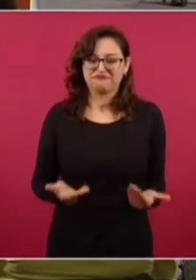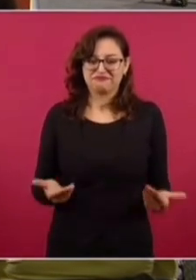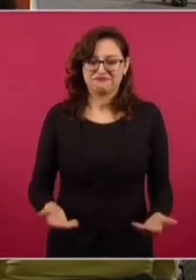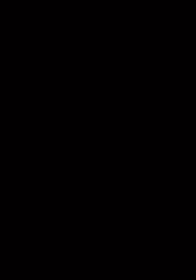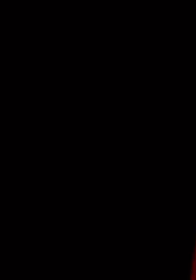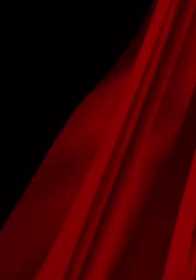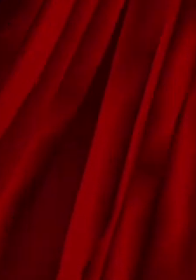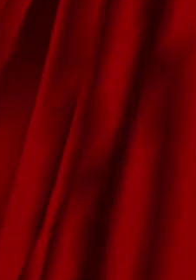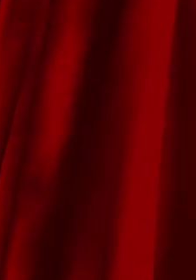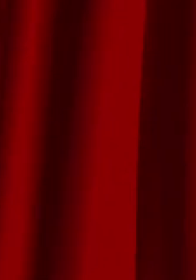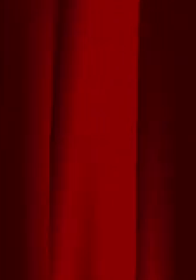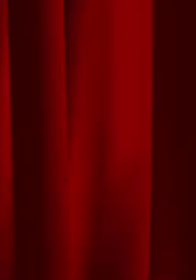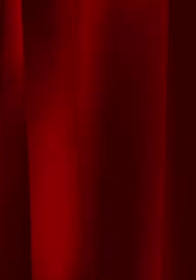¡Bravo! ¡Bravo!